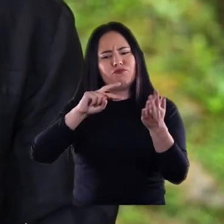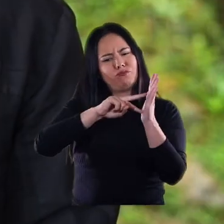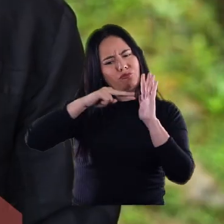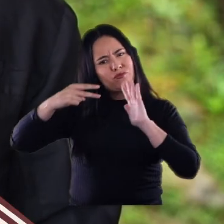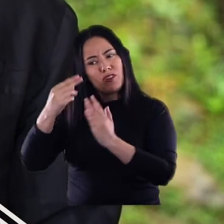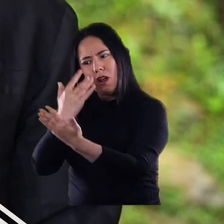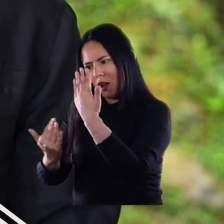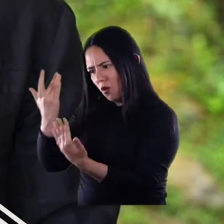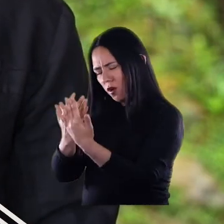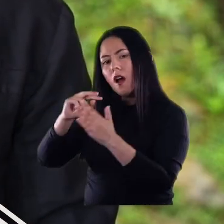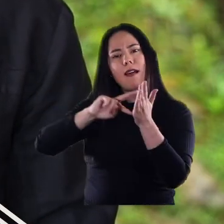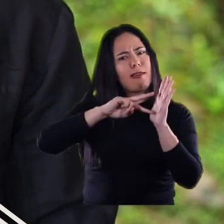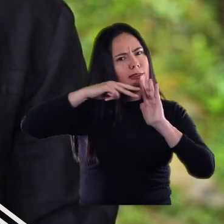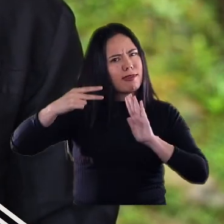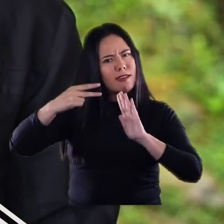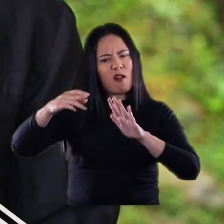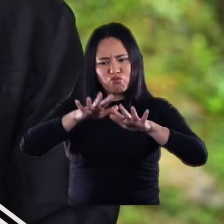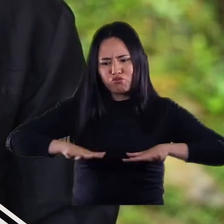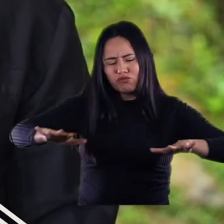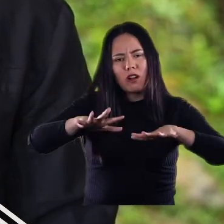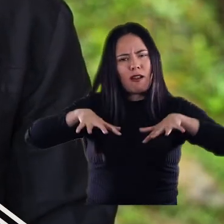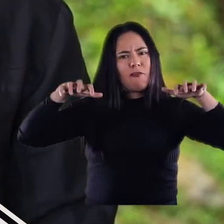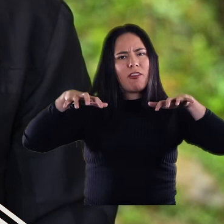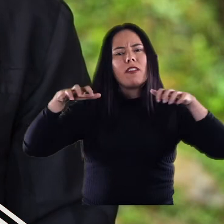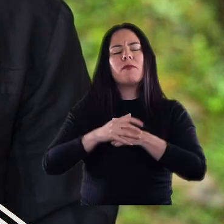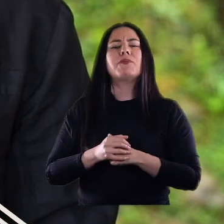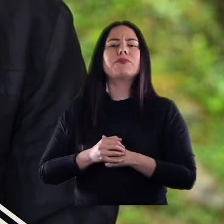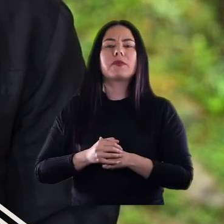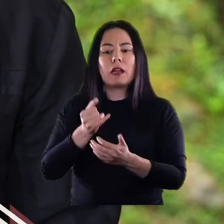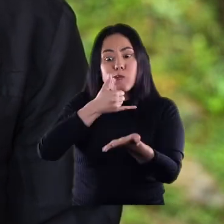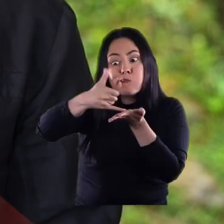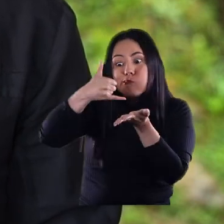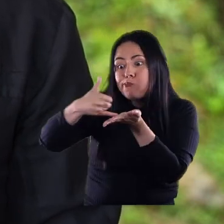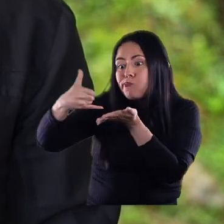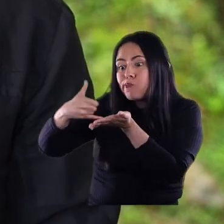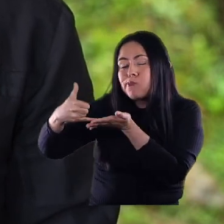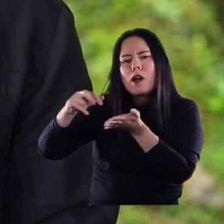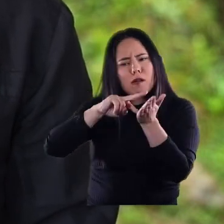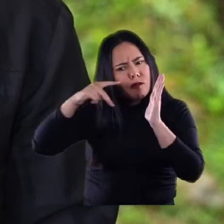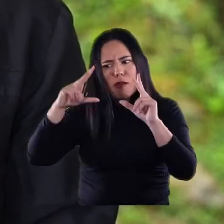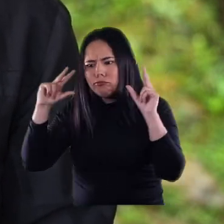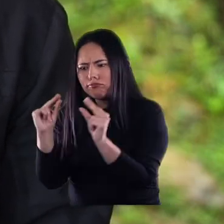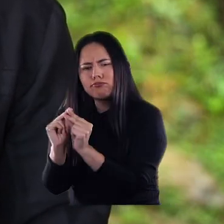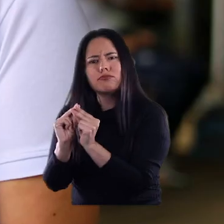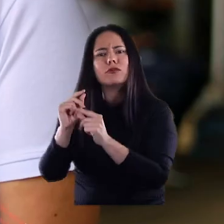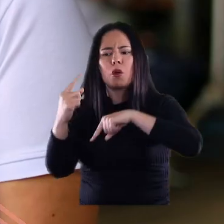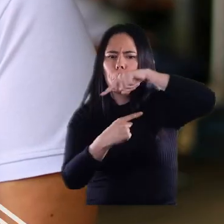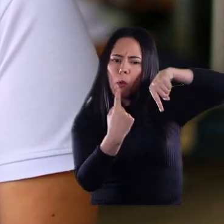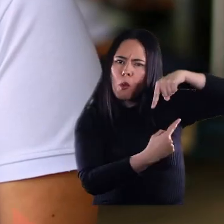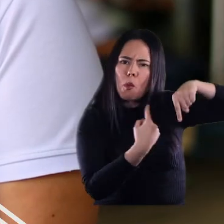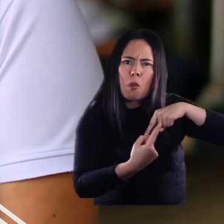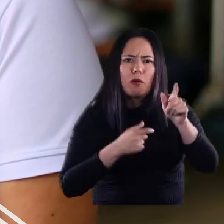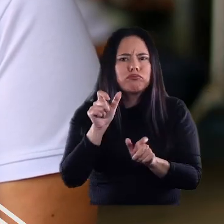un técnico en cocina y un técnico en apuración de eventos dentro de la gran línea de atención tecnológica del turismo. Son